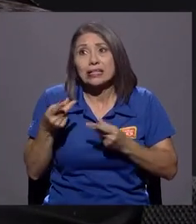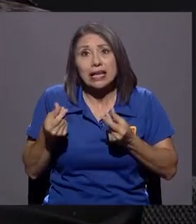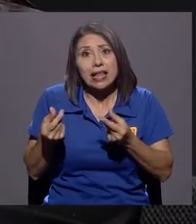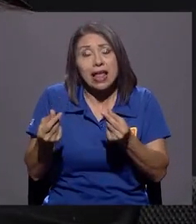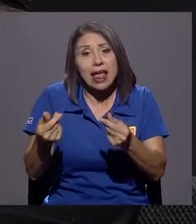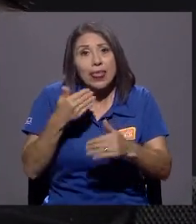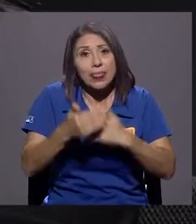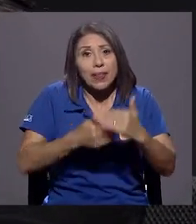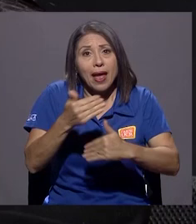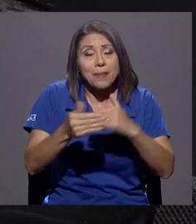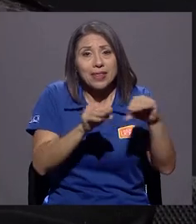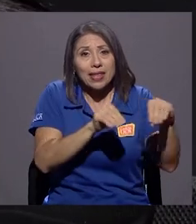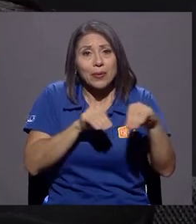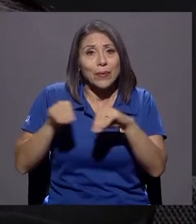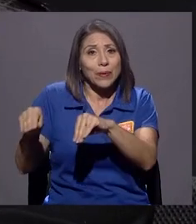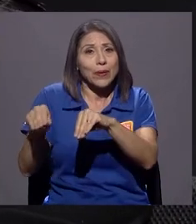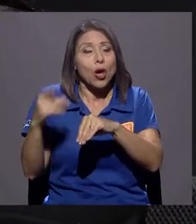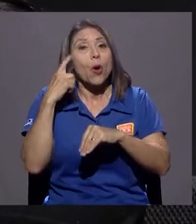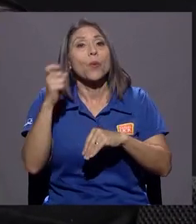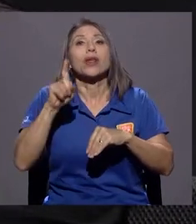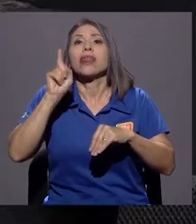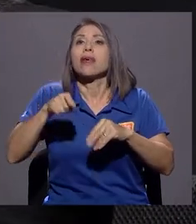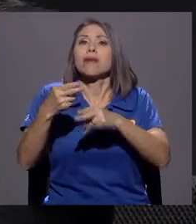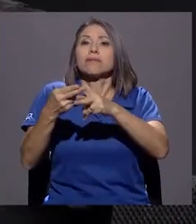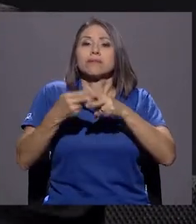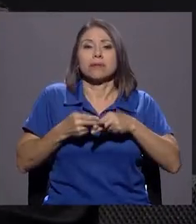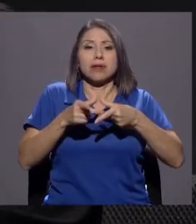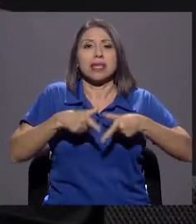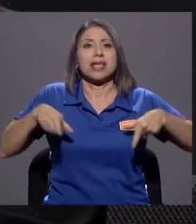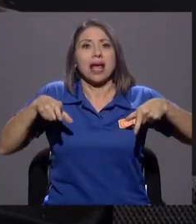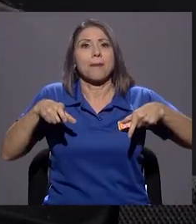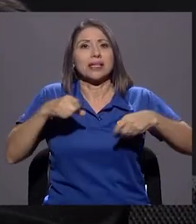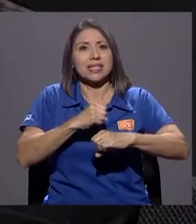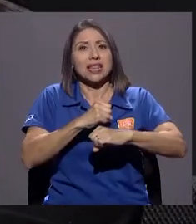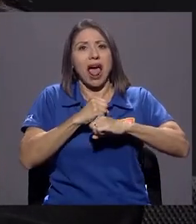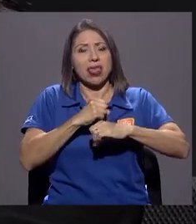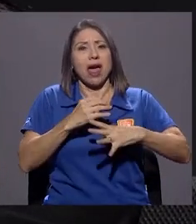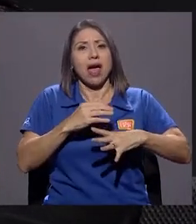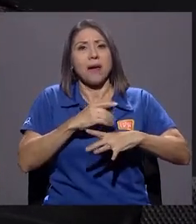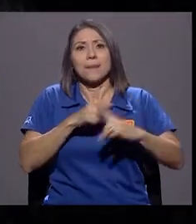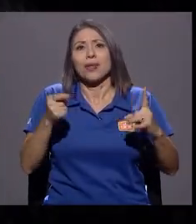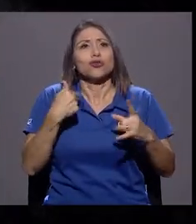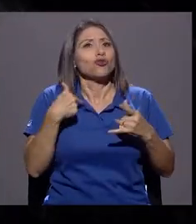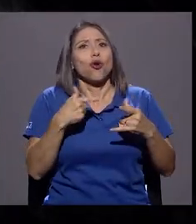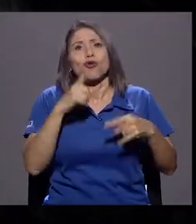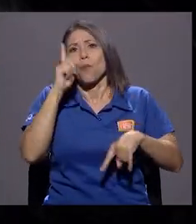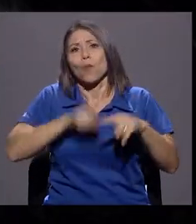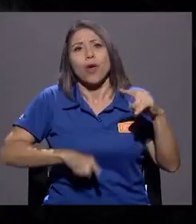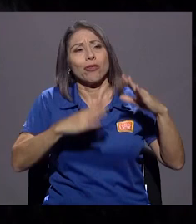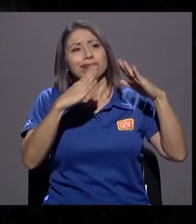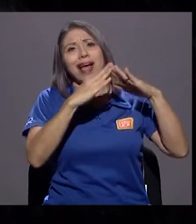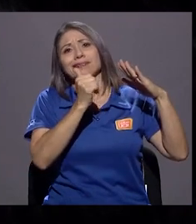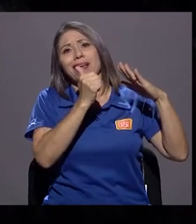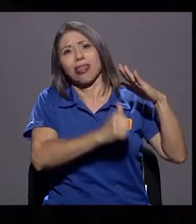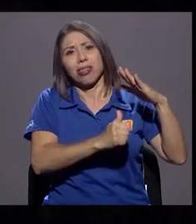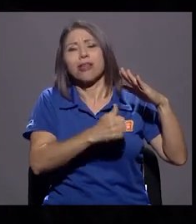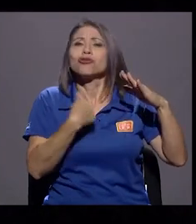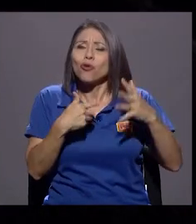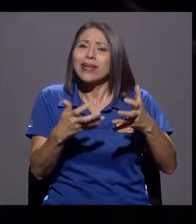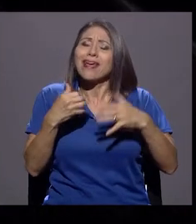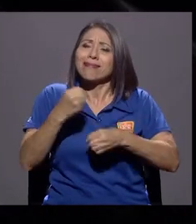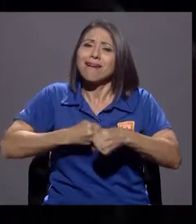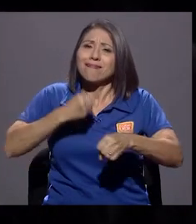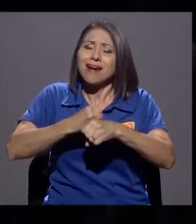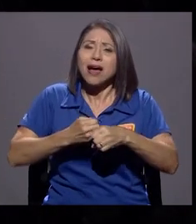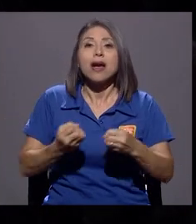incapacitada y yo no podía estar en la casa pudiendo estar dándole a la corte lo que merecía. Entonces, mucha gente me